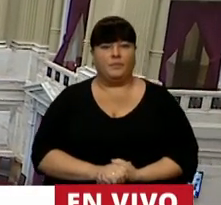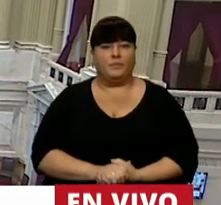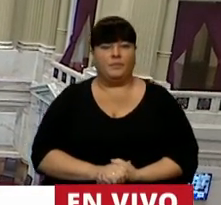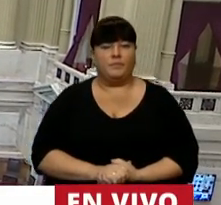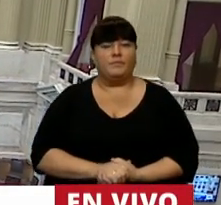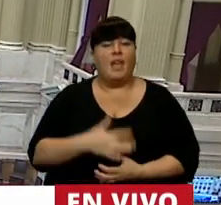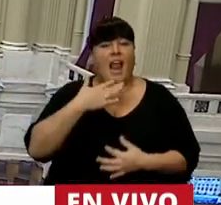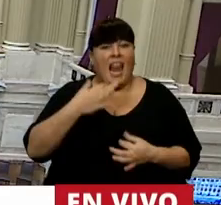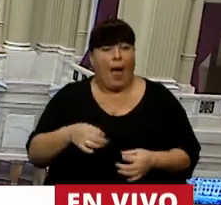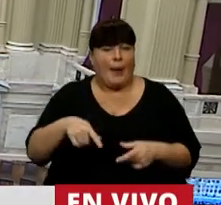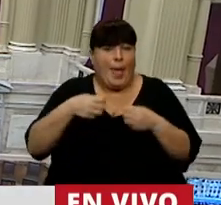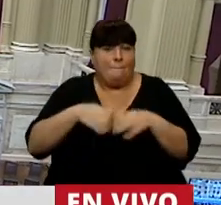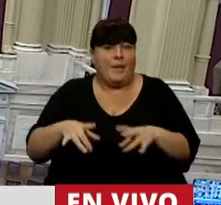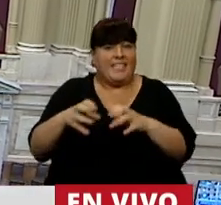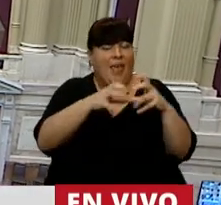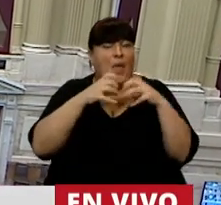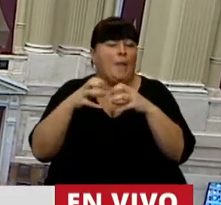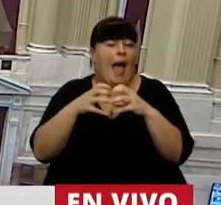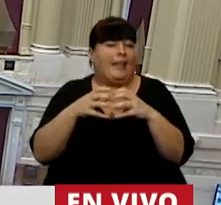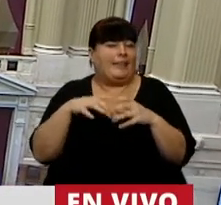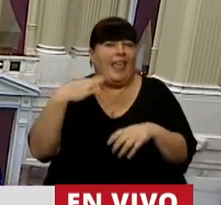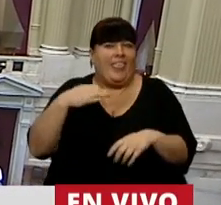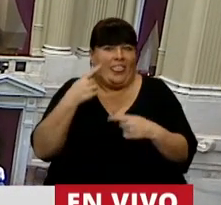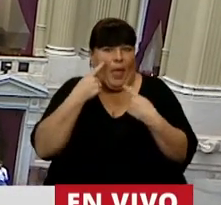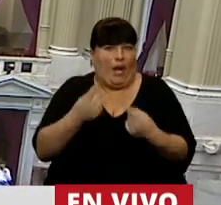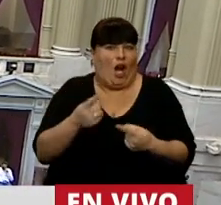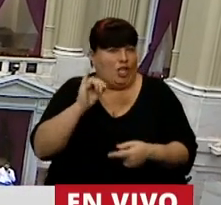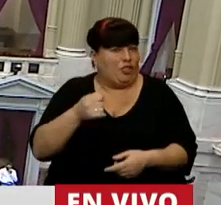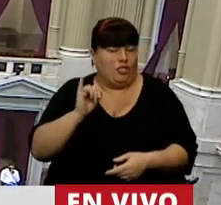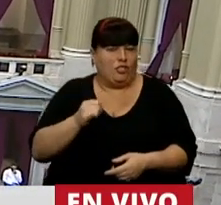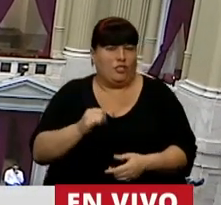La verdad es que para iniciar este debate uno no puede dejar de reconocer